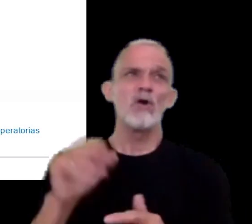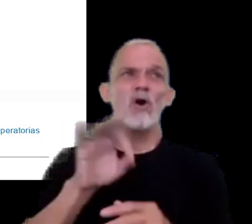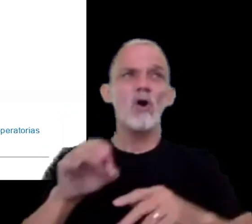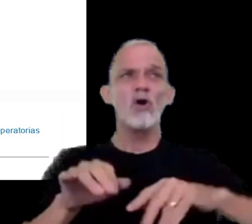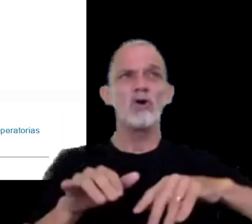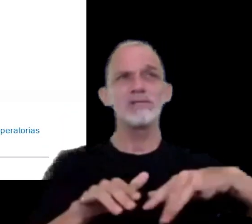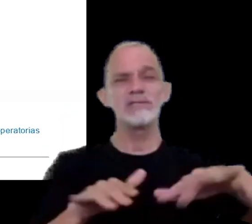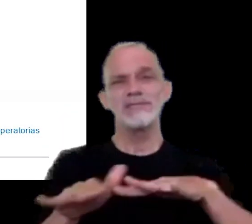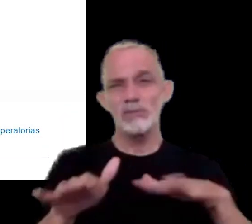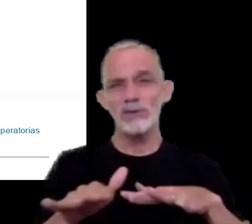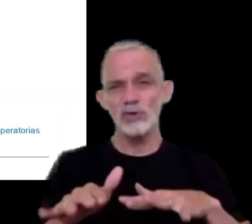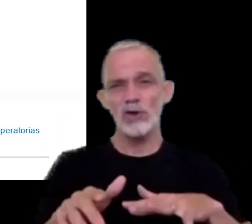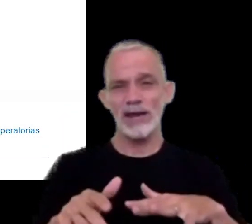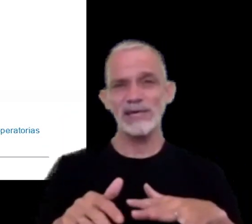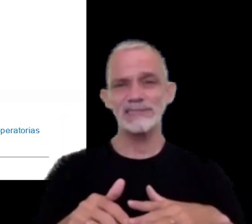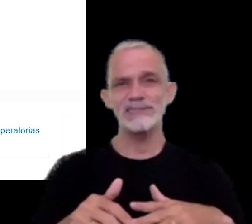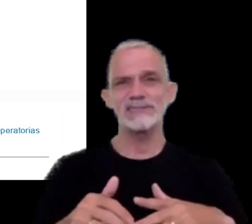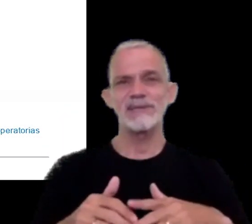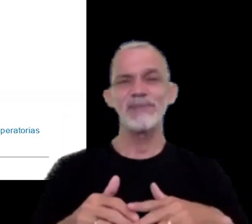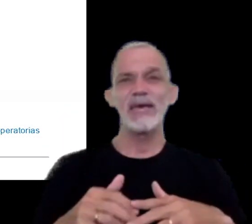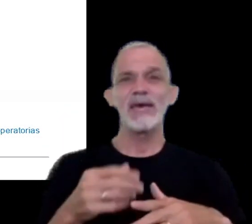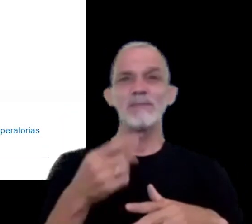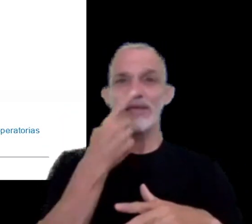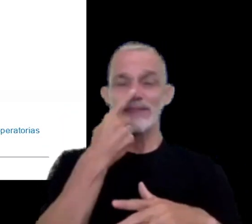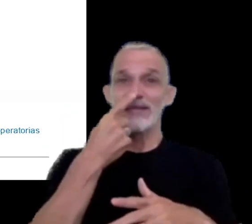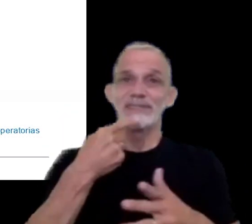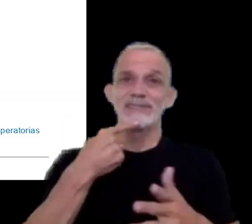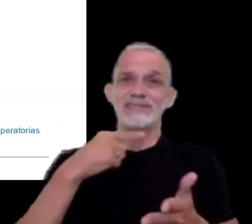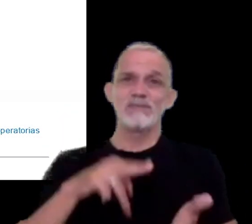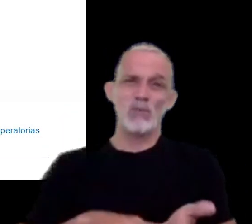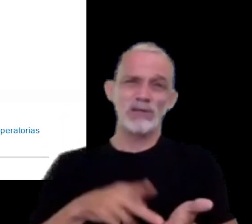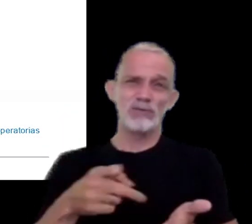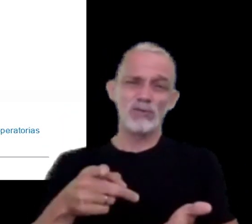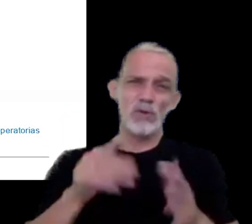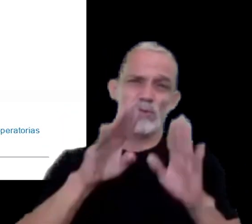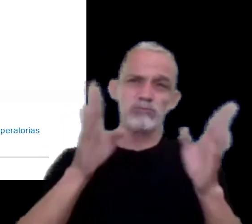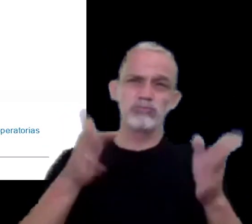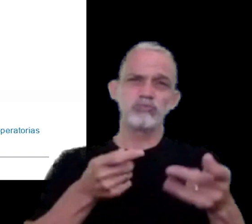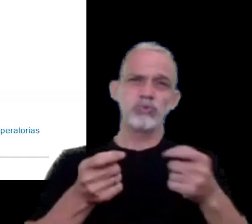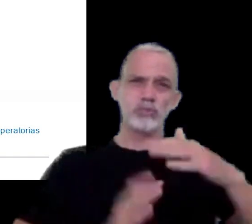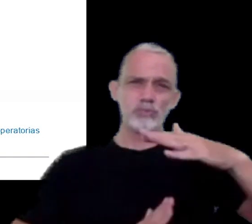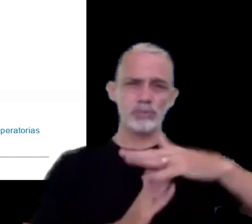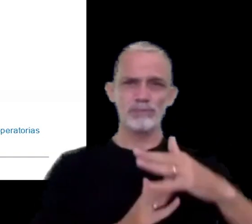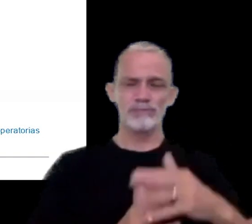de alto interés fiscal por parte de la administración